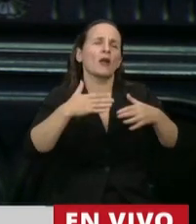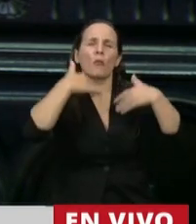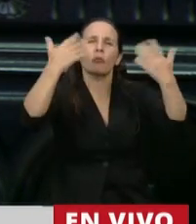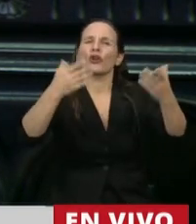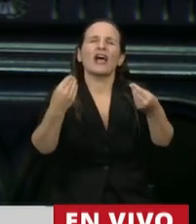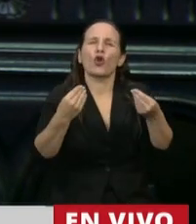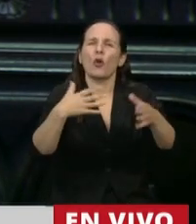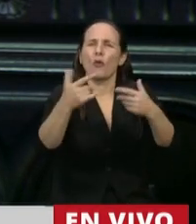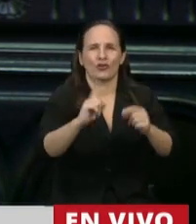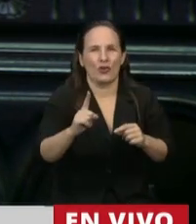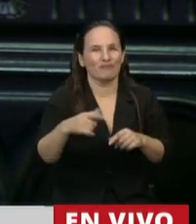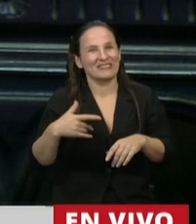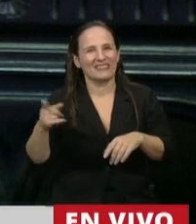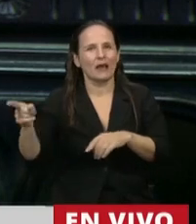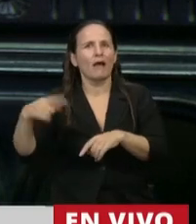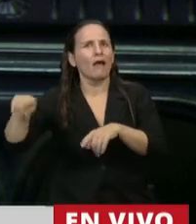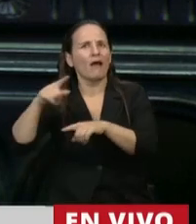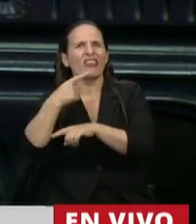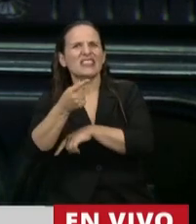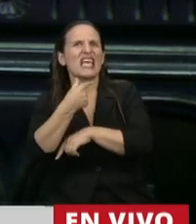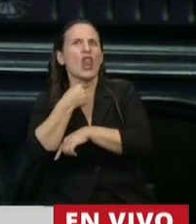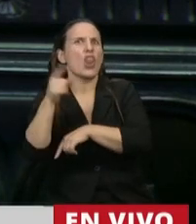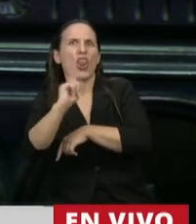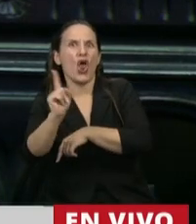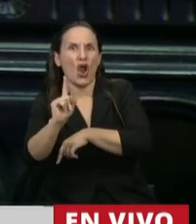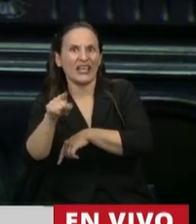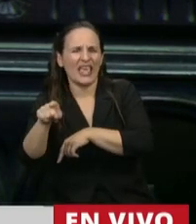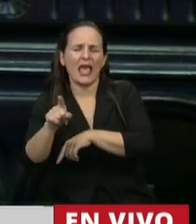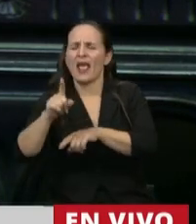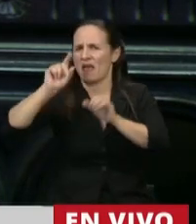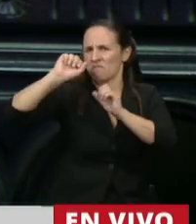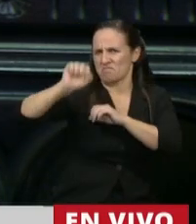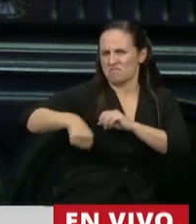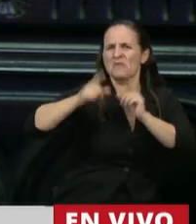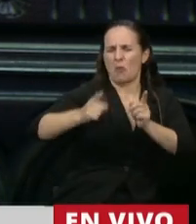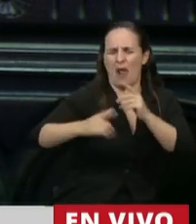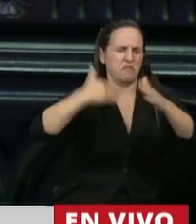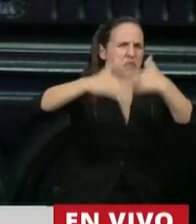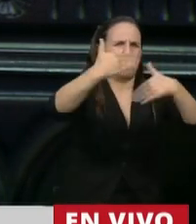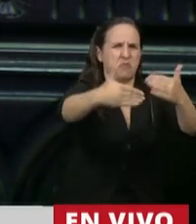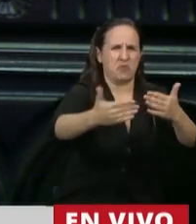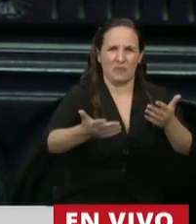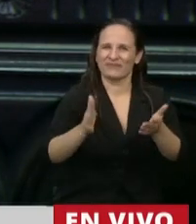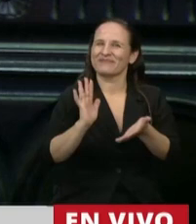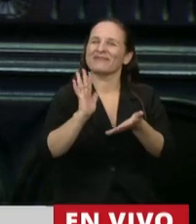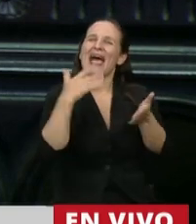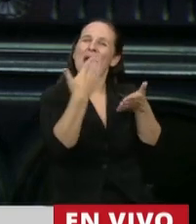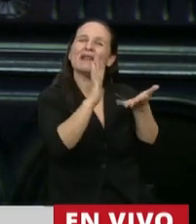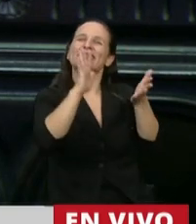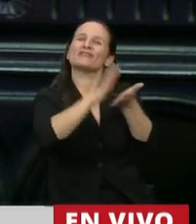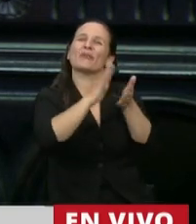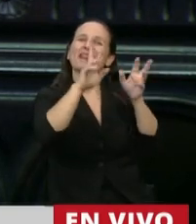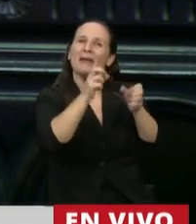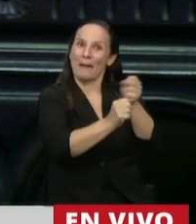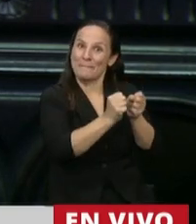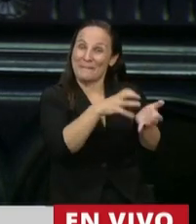esto que dijo, si no lo quieren hacer por motus propios pues avanzaremos, refiriéndose a las empresas. Yo